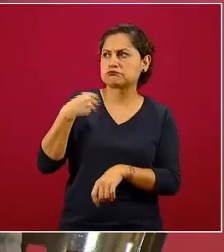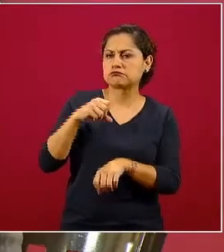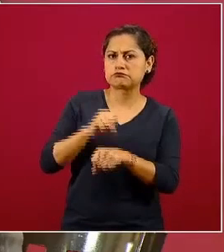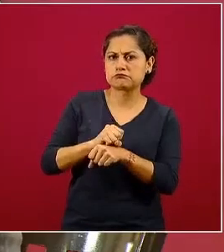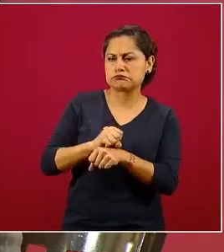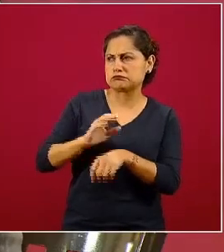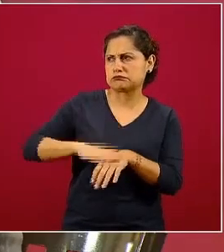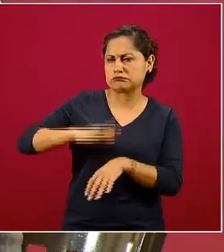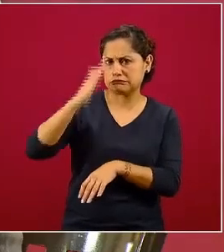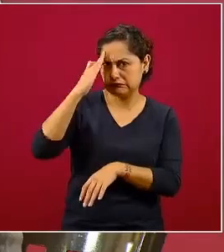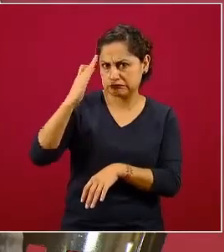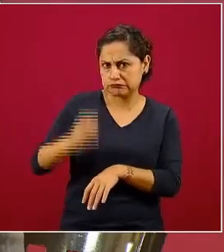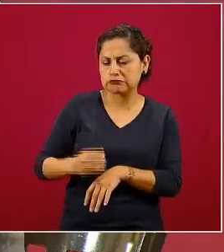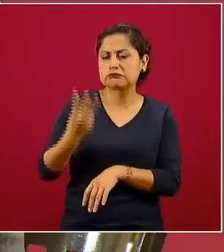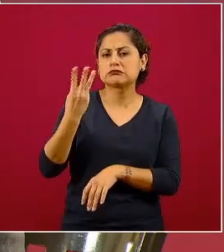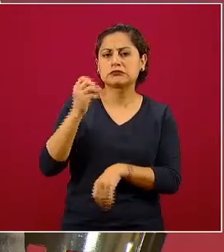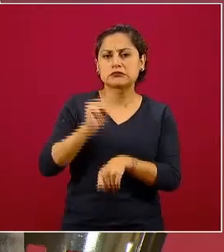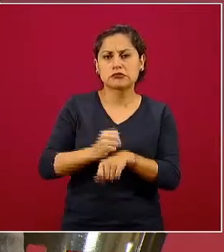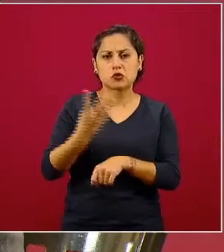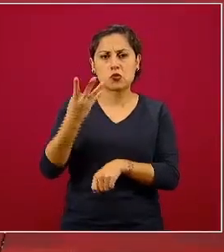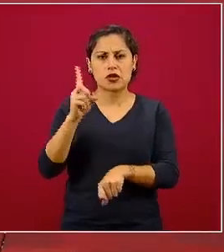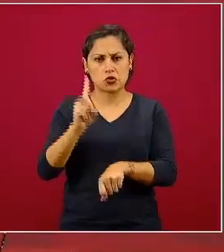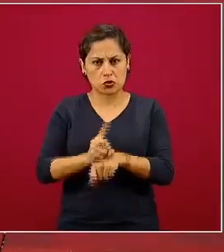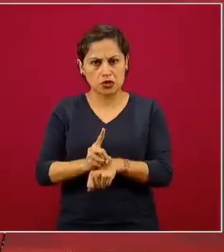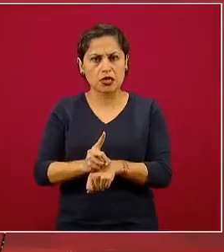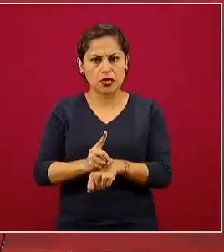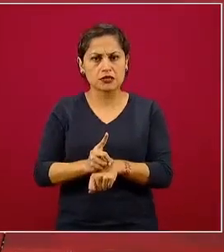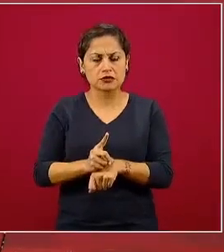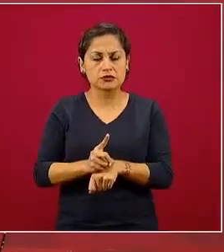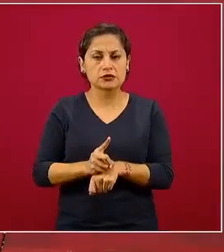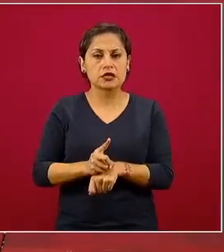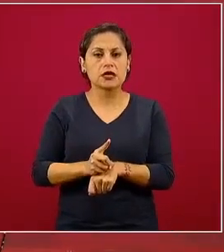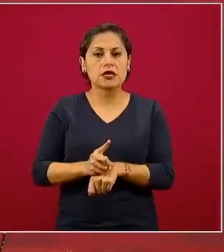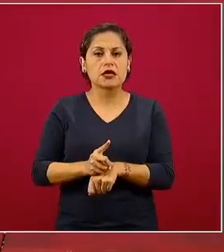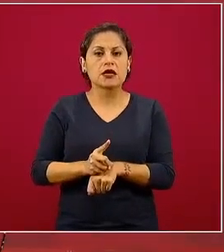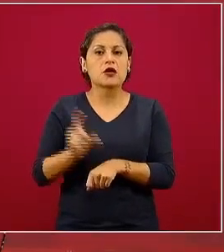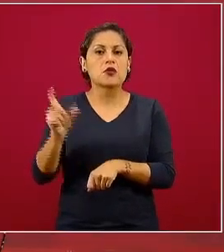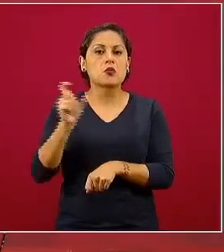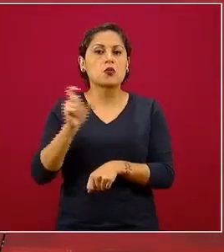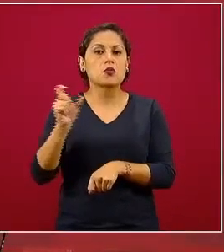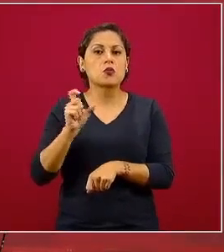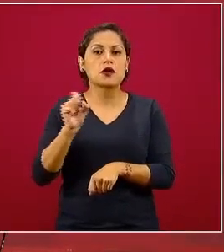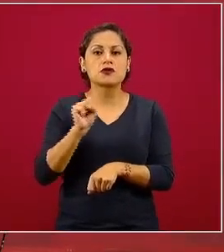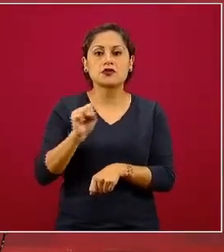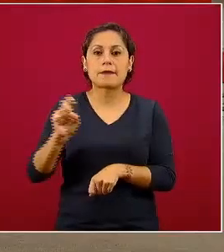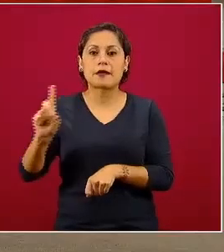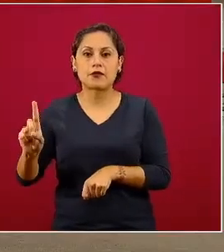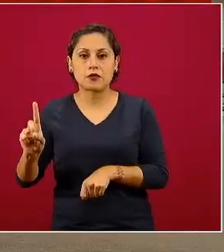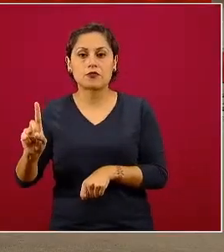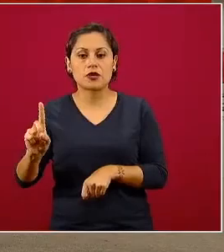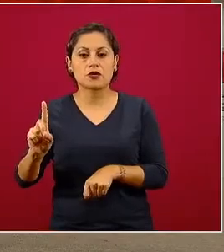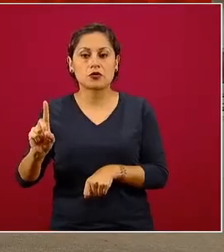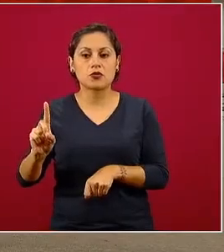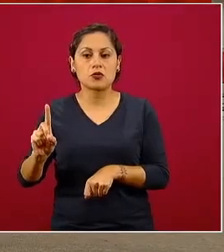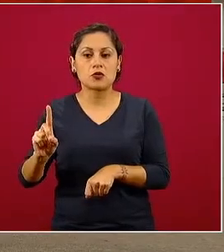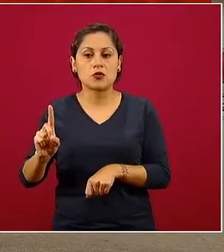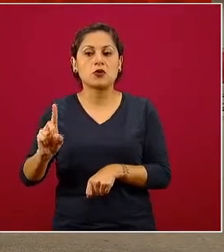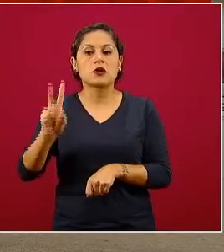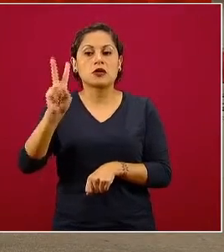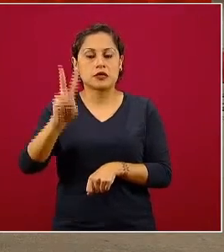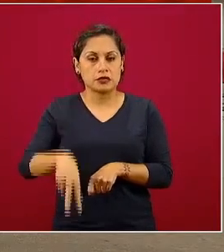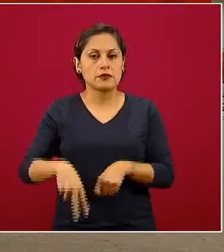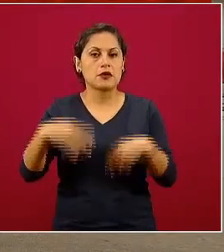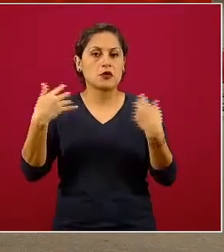más, tres semanas y cuatro días, aquel angustioso fin de semana en donde efectivamente tuvimos un punto de saturación